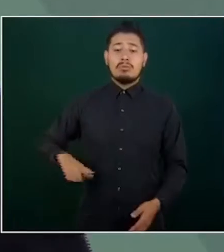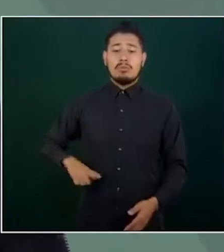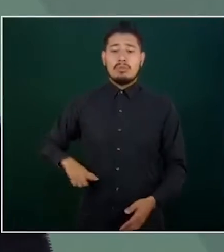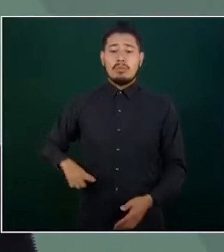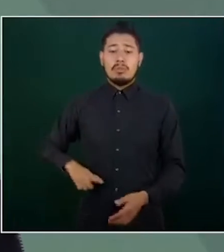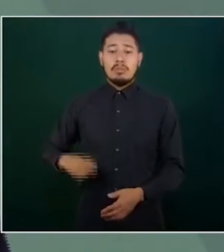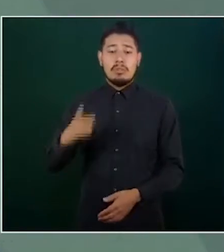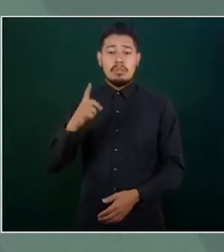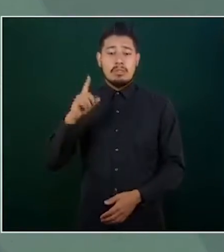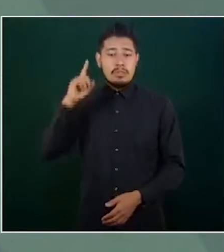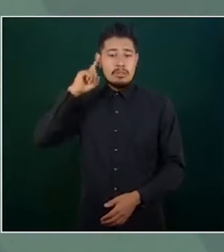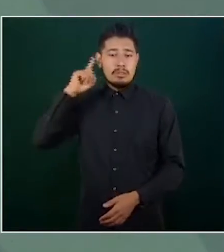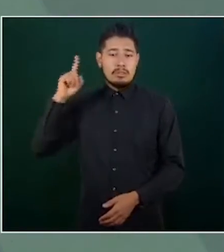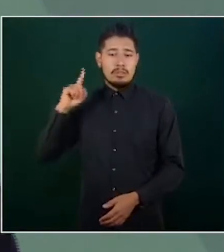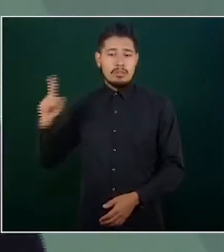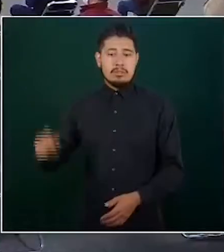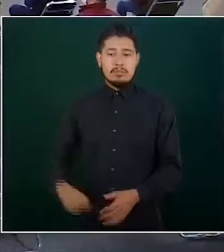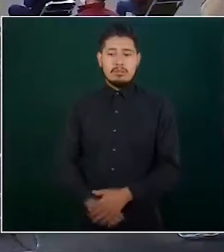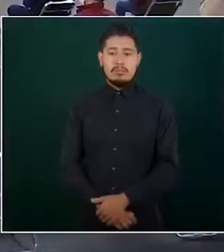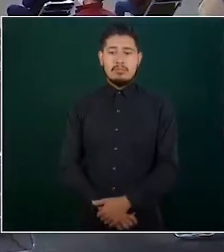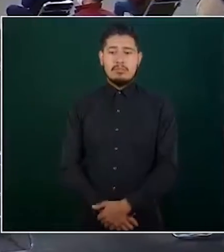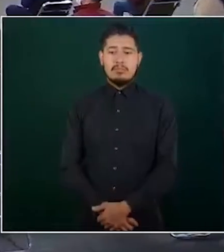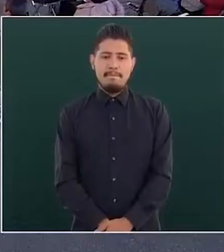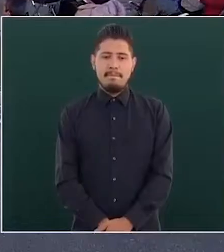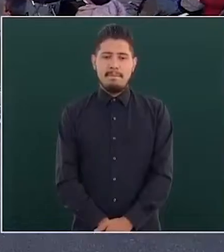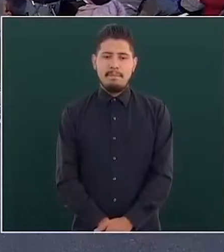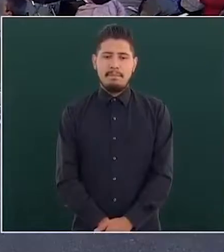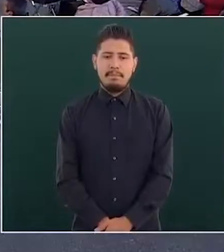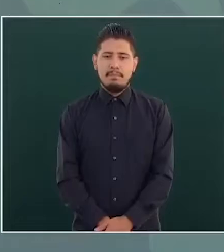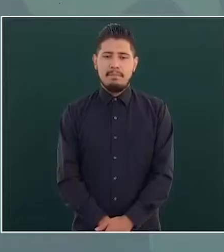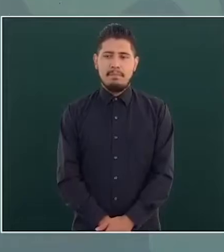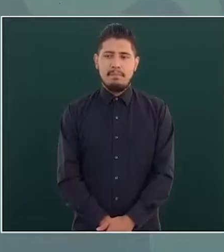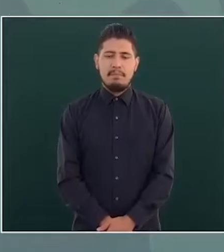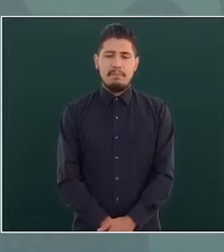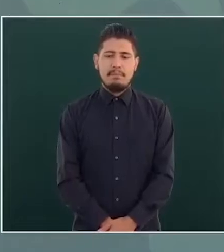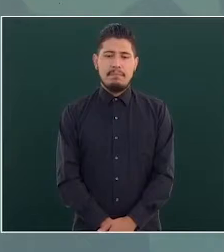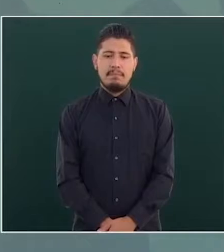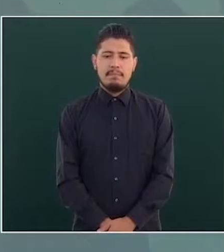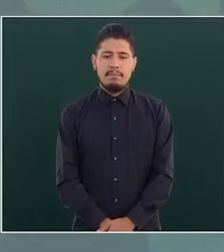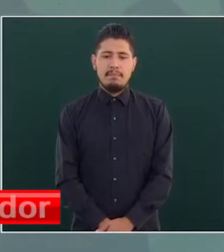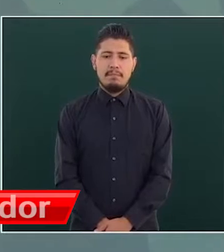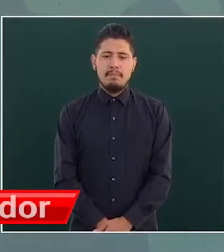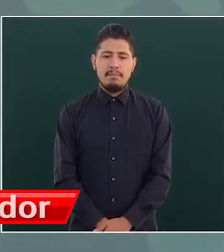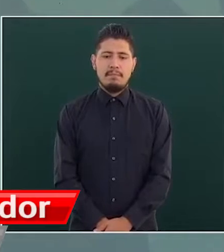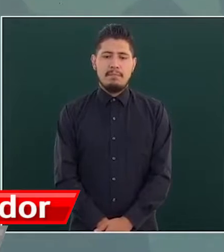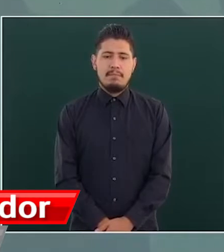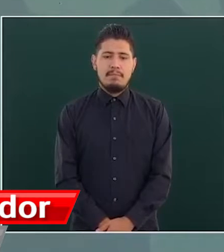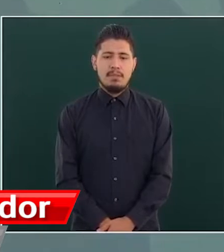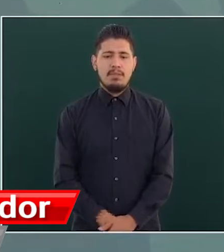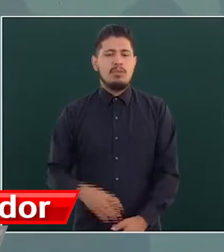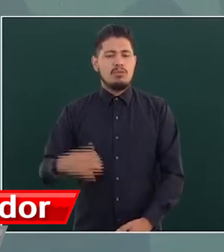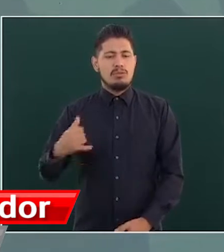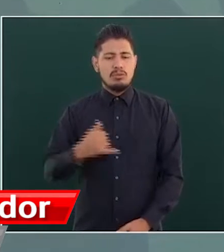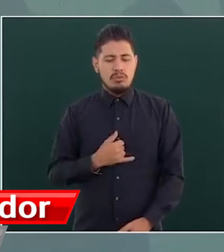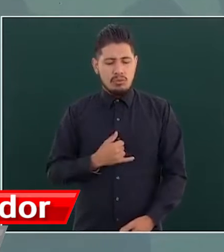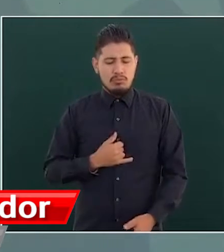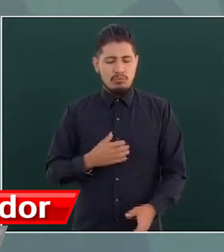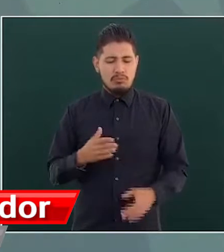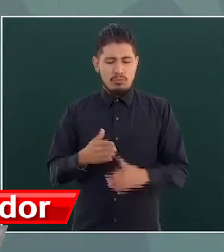magisterial se federalice, tema prioritario de este gobierno. Estamos procurando eso,